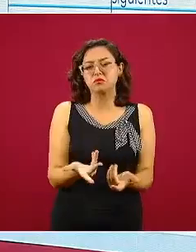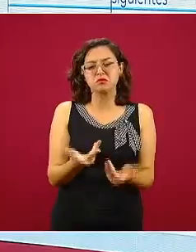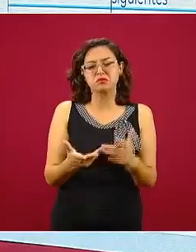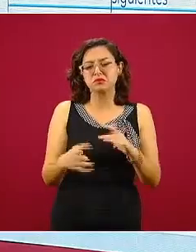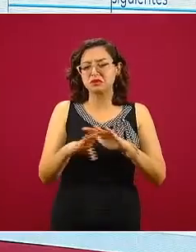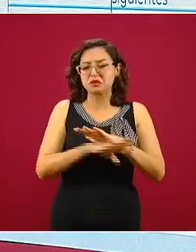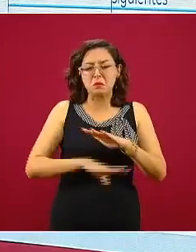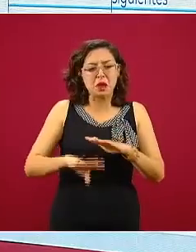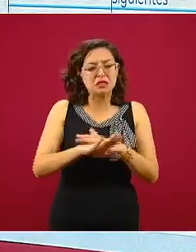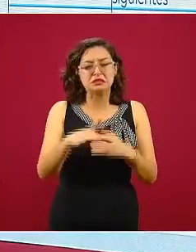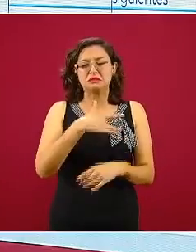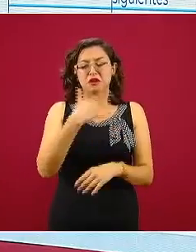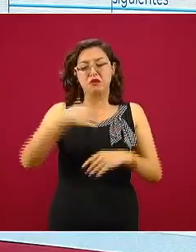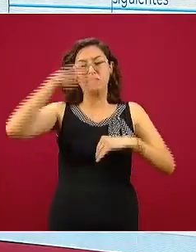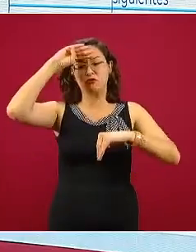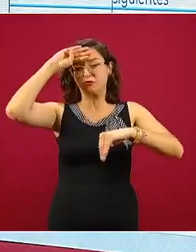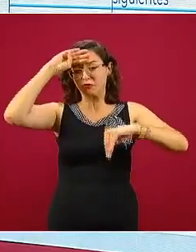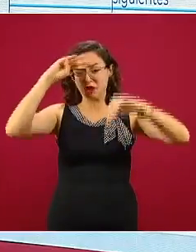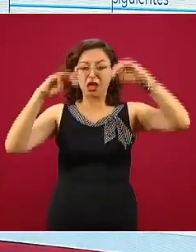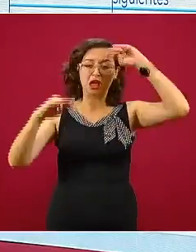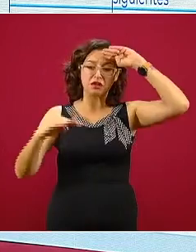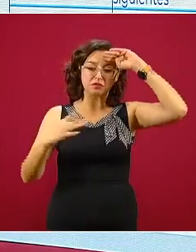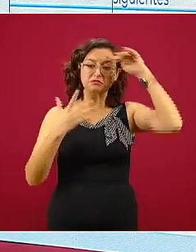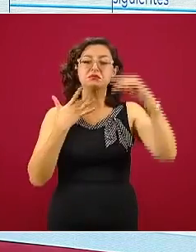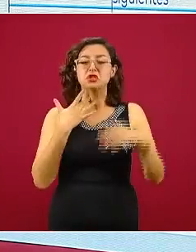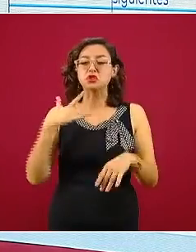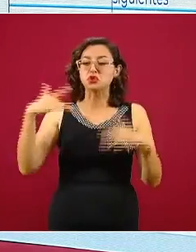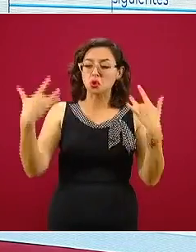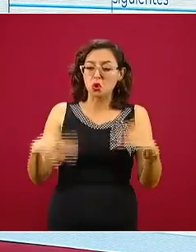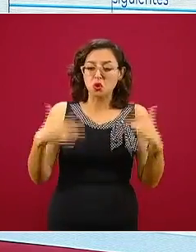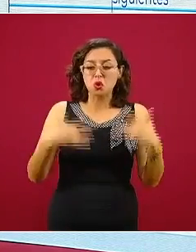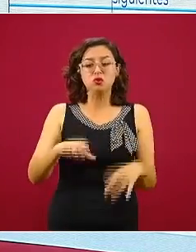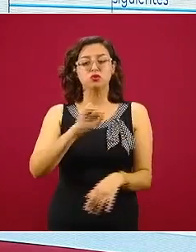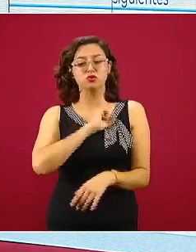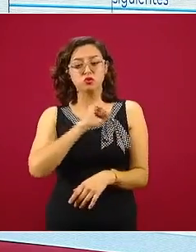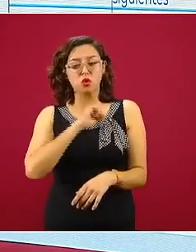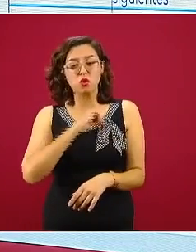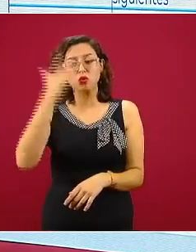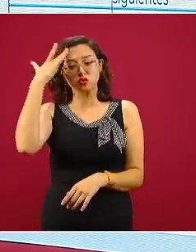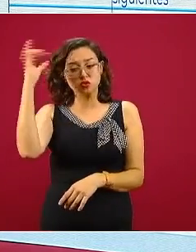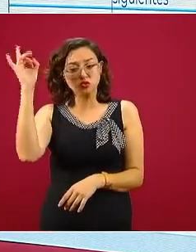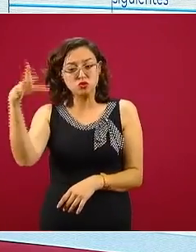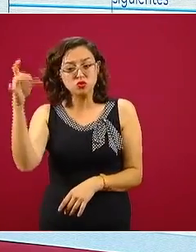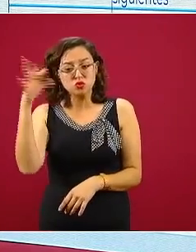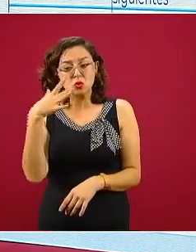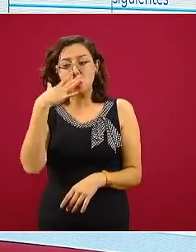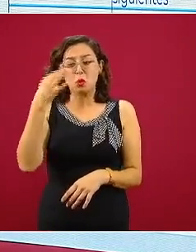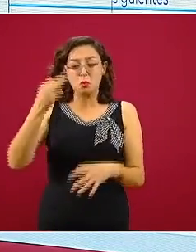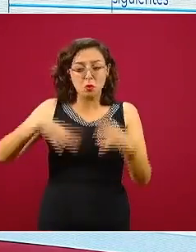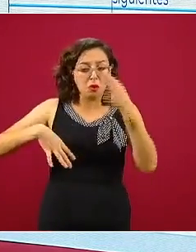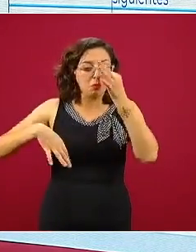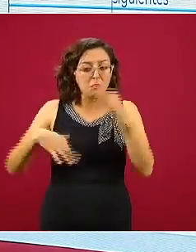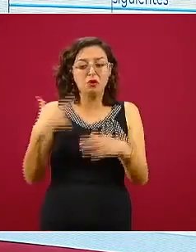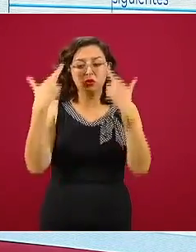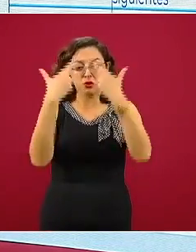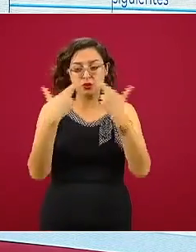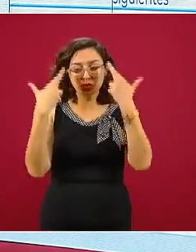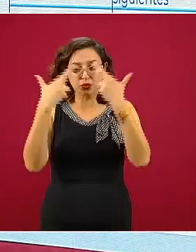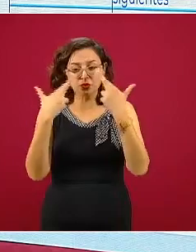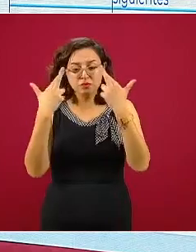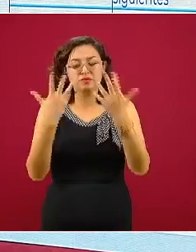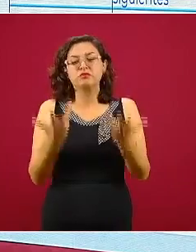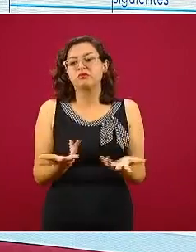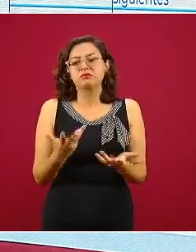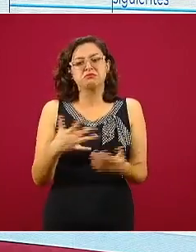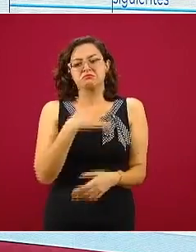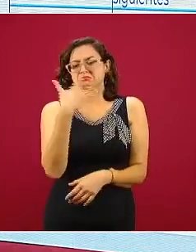básicos, fiebre, dolor de garganta, tos, dolor de cabeza, escurrimiento nasal, enrojecimiento de los ojos, que son en